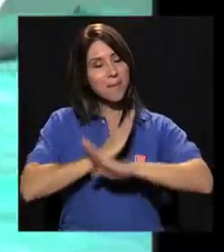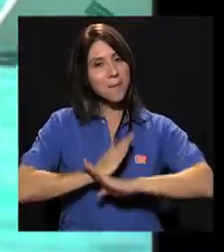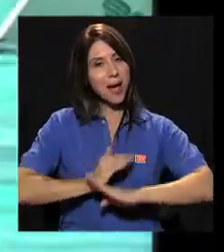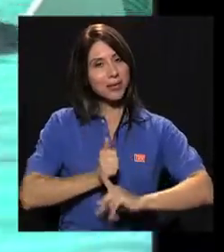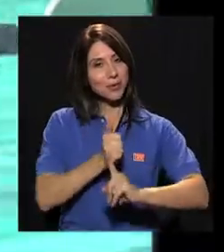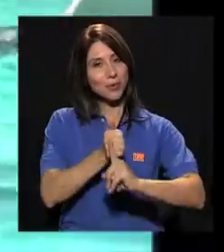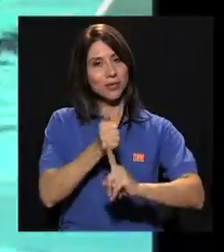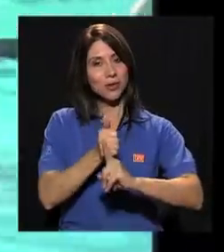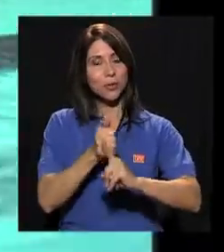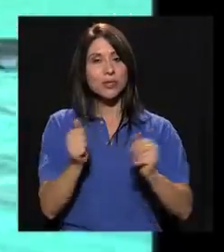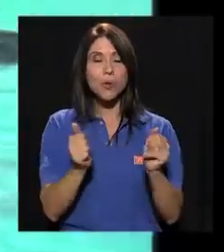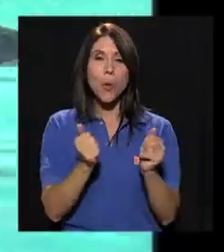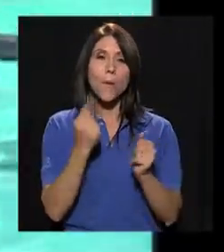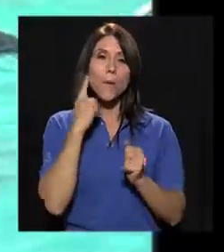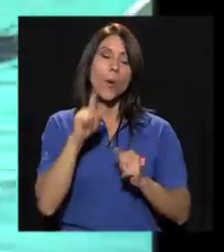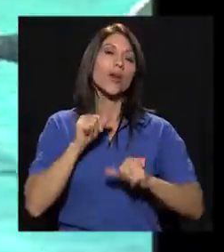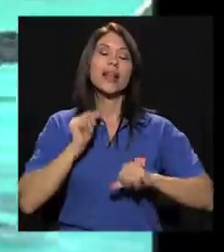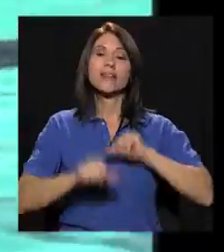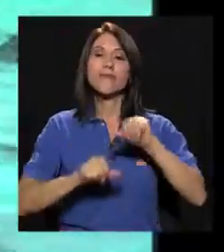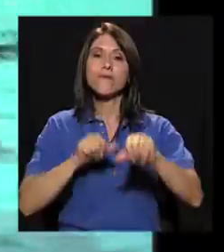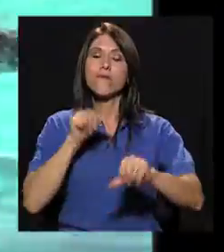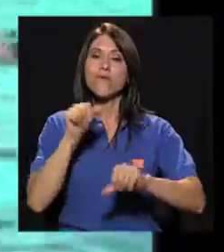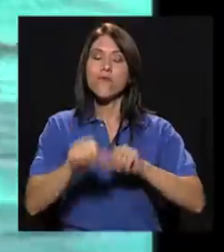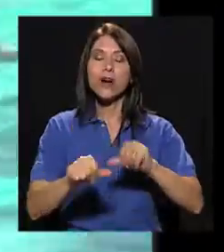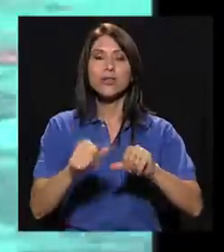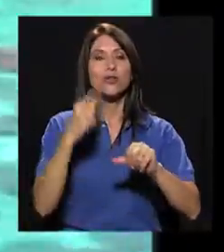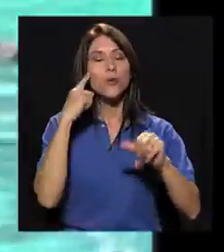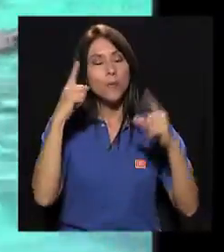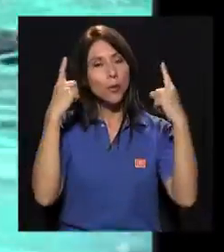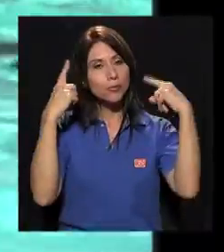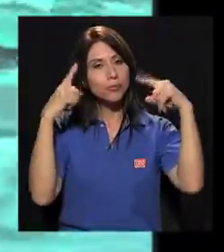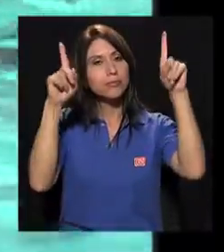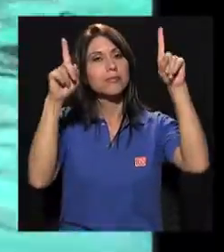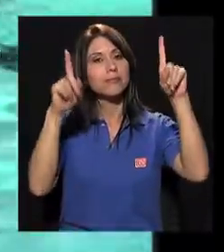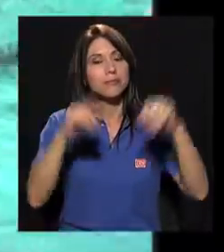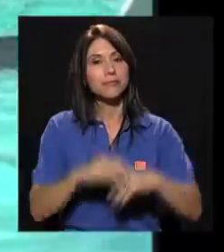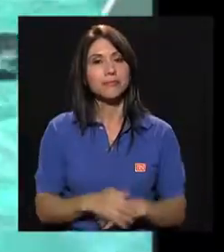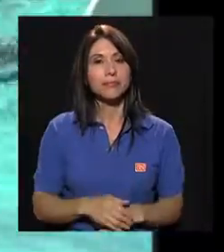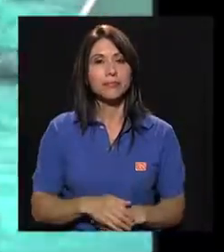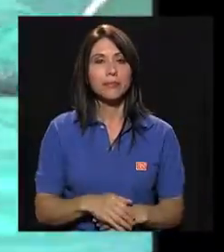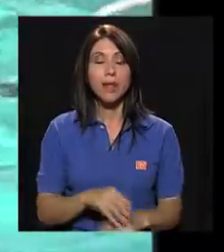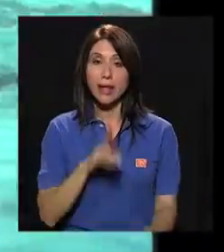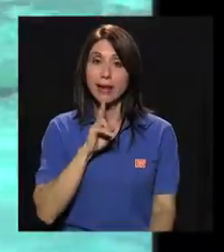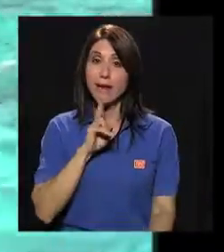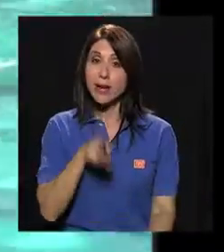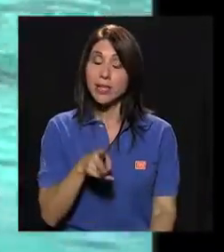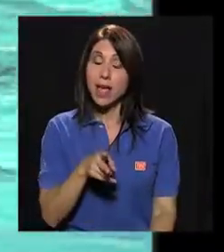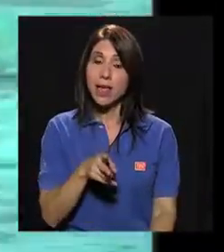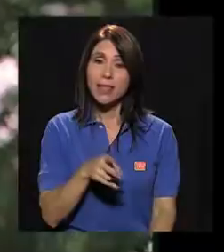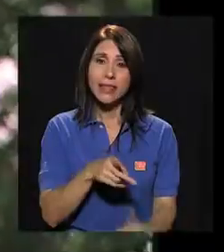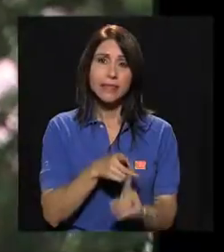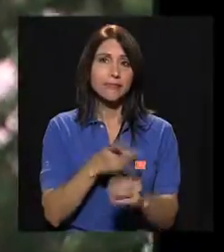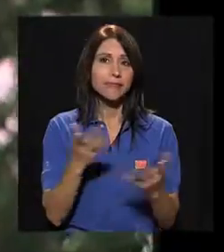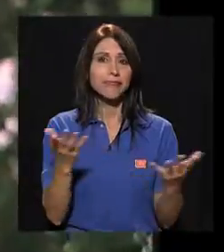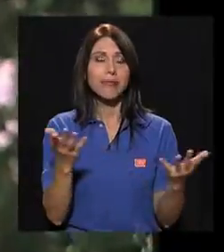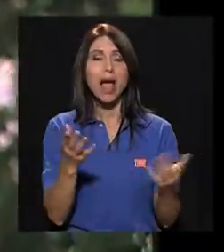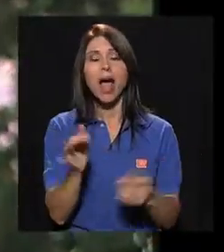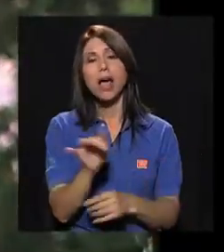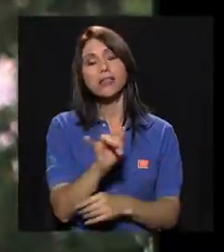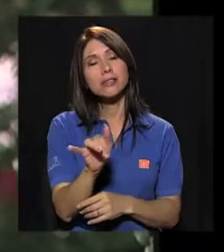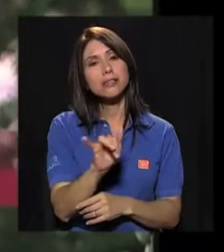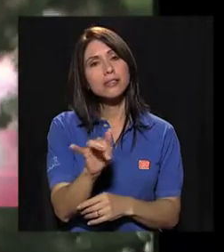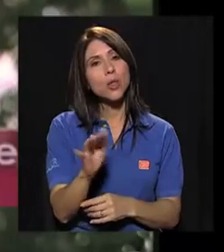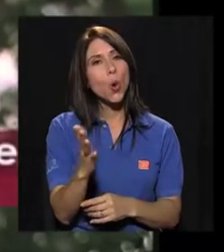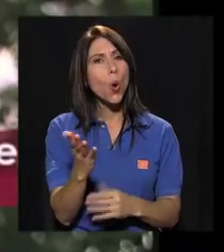y en paz consigo misma por el esfuerzo realizado y los logros obtenidos. La verdad es